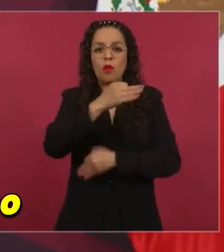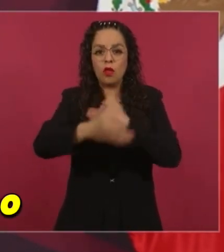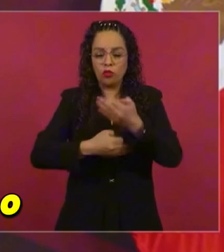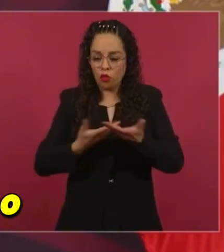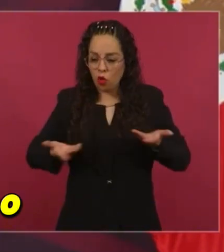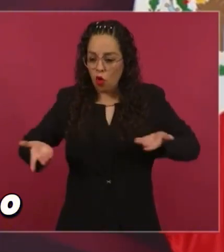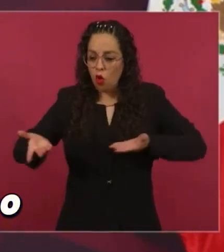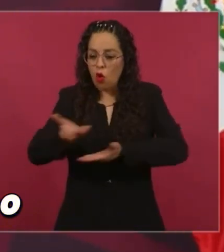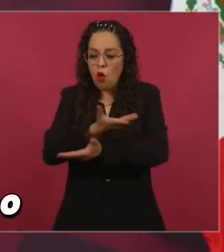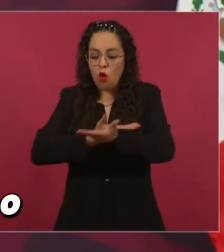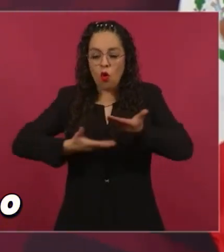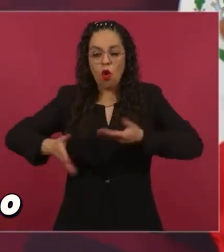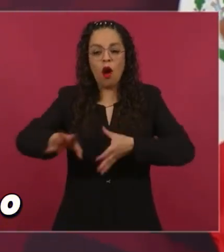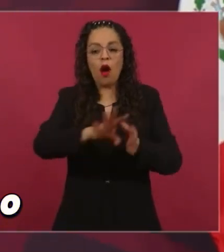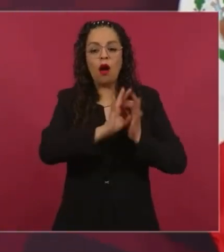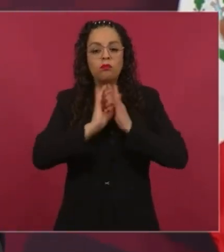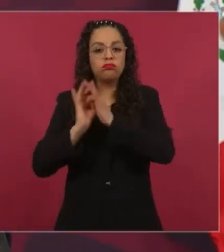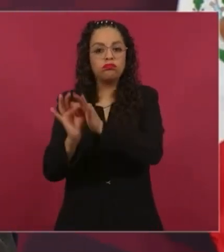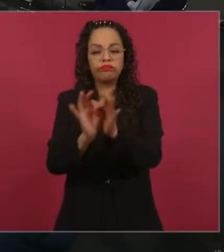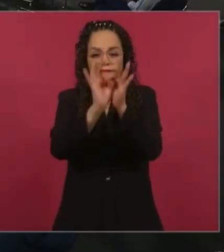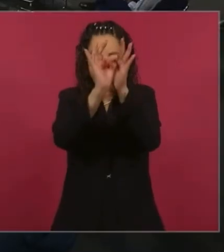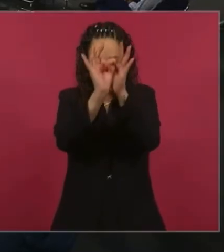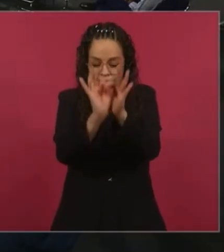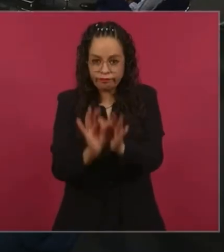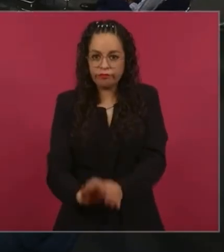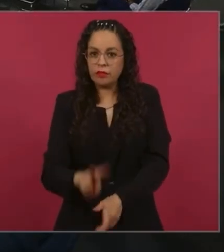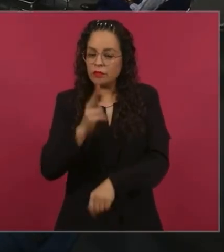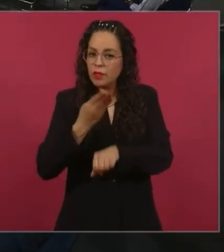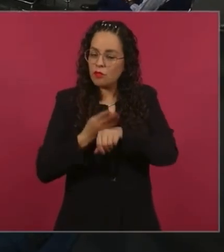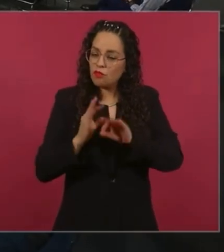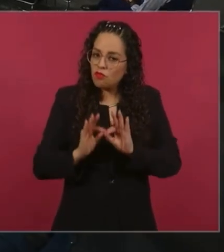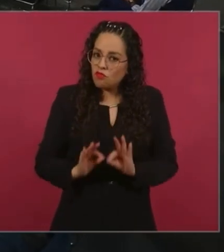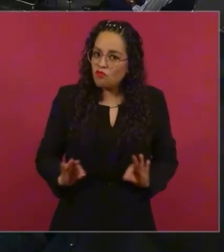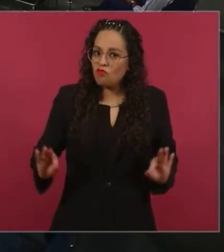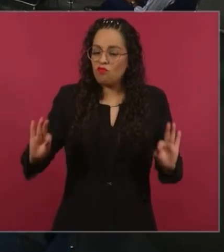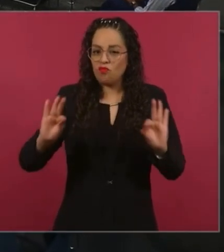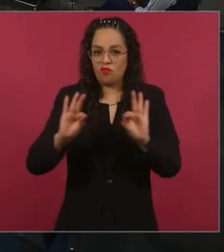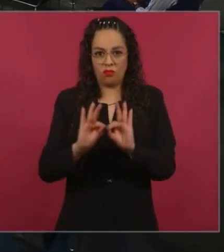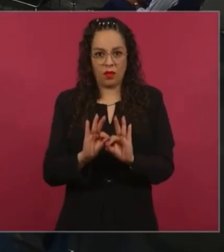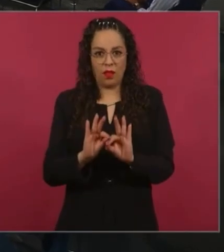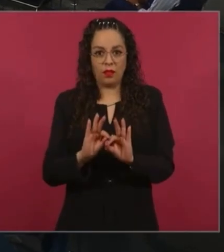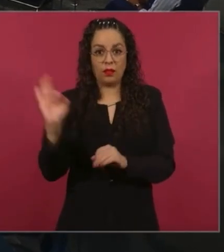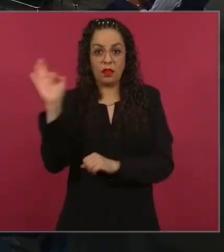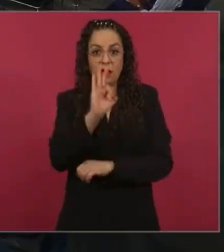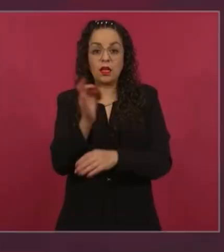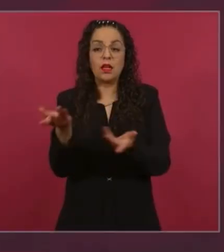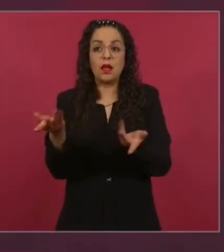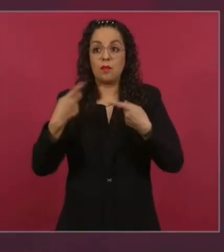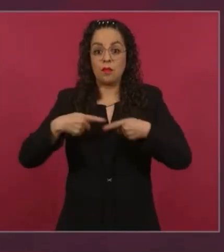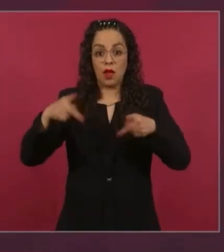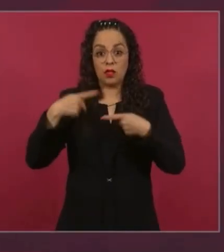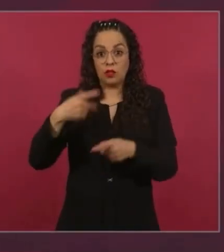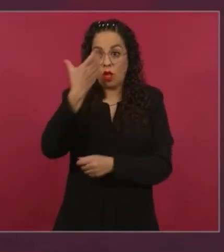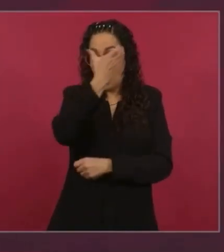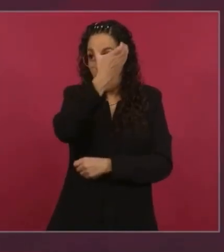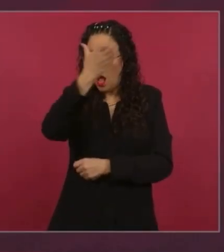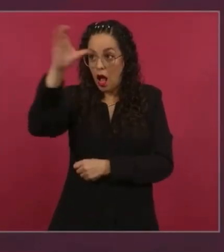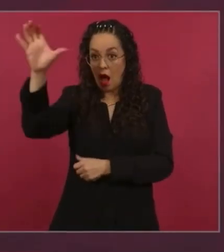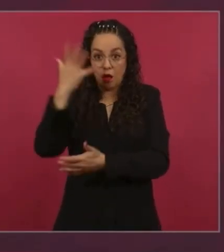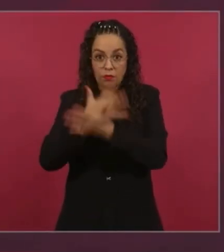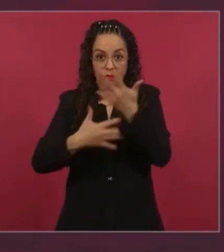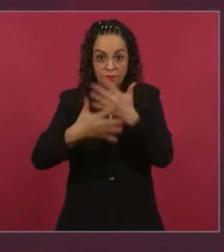importantísimo, sin los trabajadores, sin los productores del campo, no se avanza.